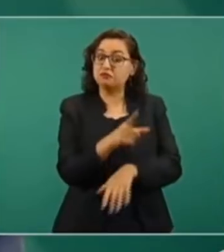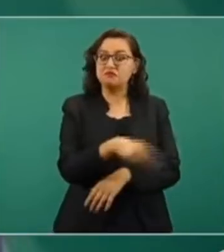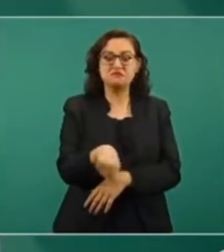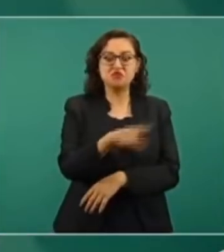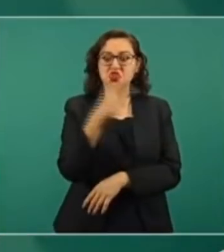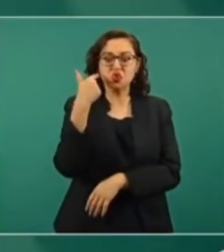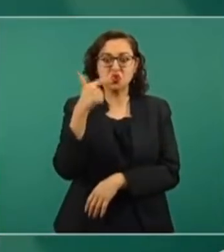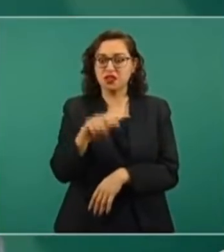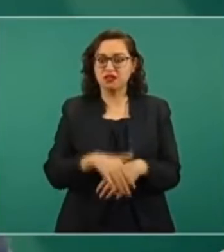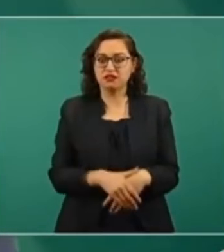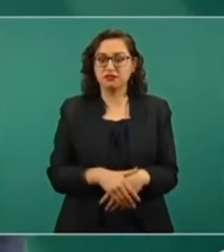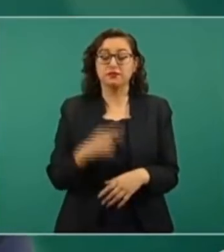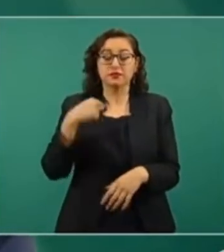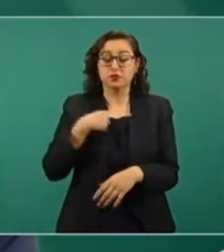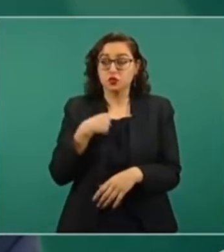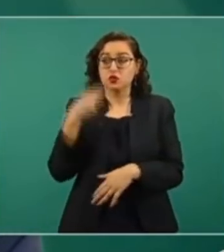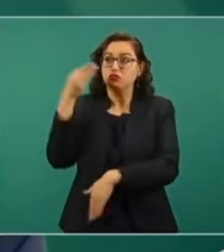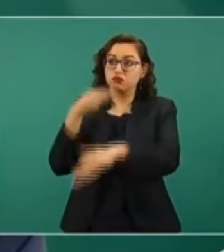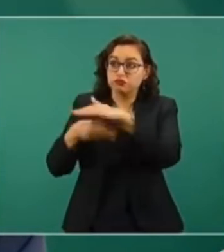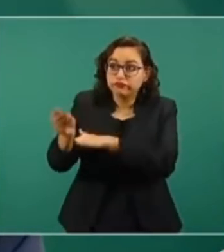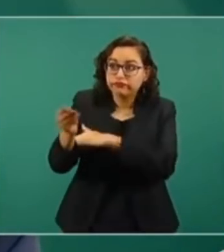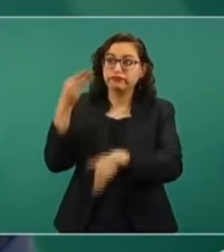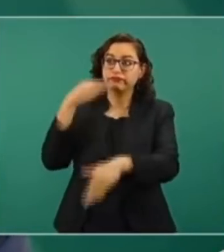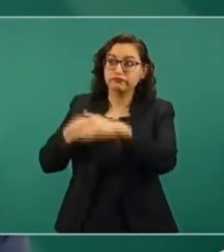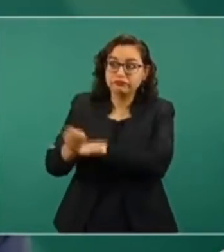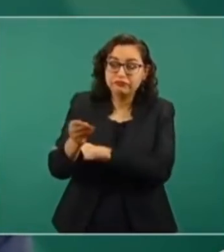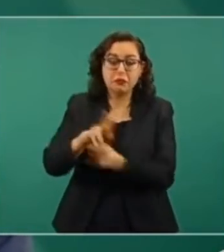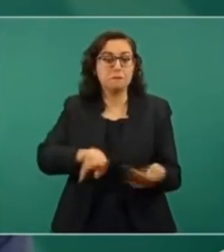el cargo.